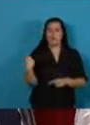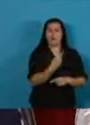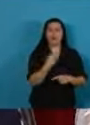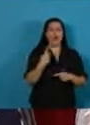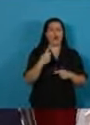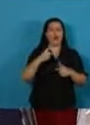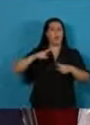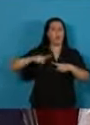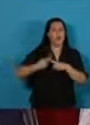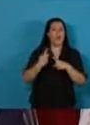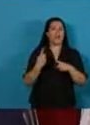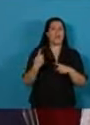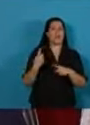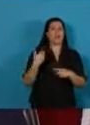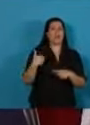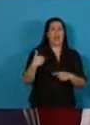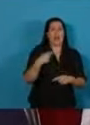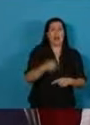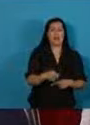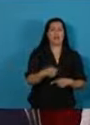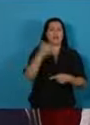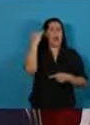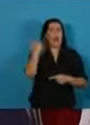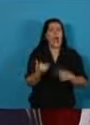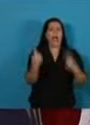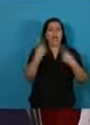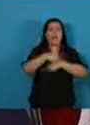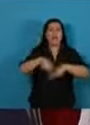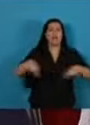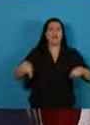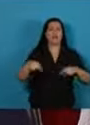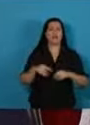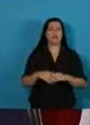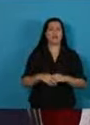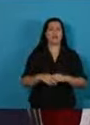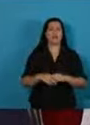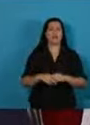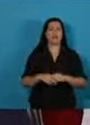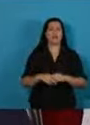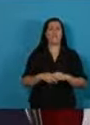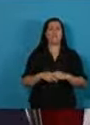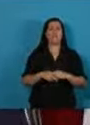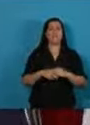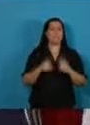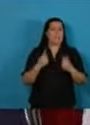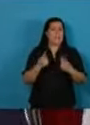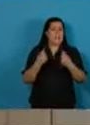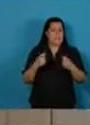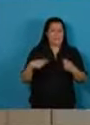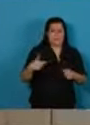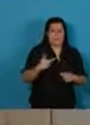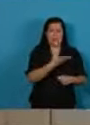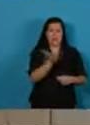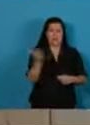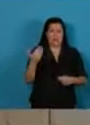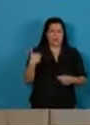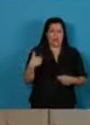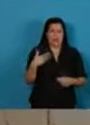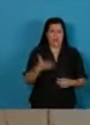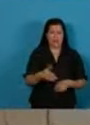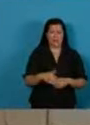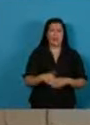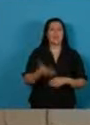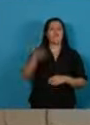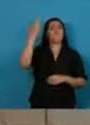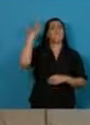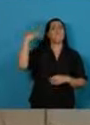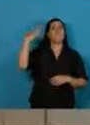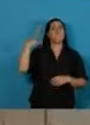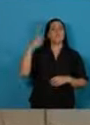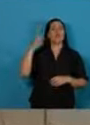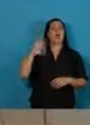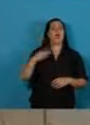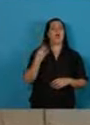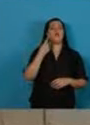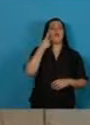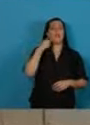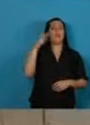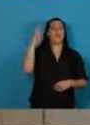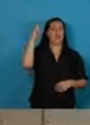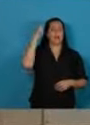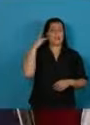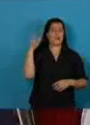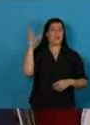Estado otros imperativos irrevocables de la sociedad argentina. Desde el año 1983